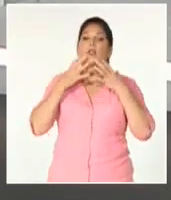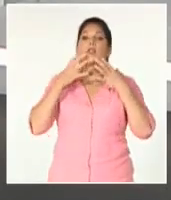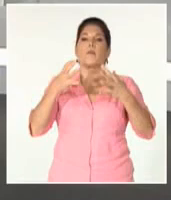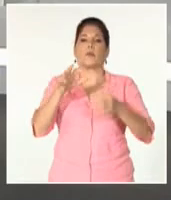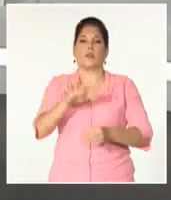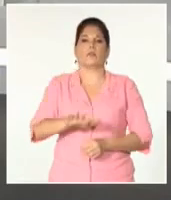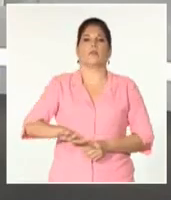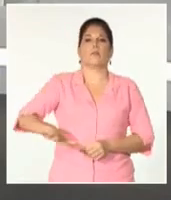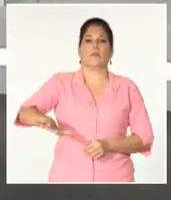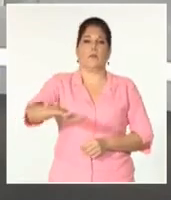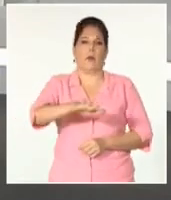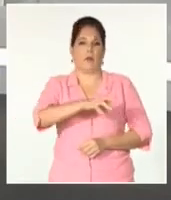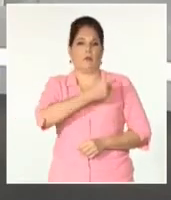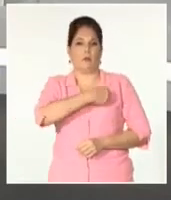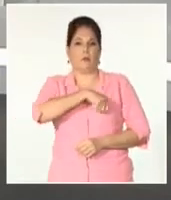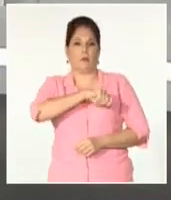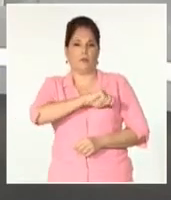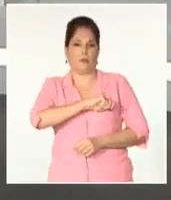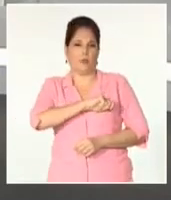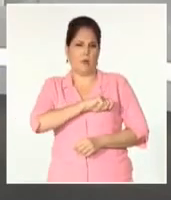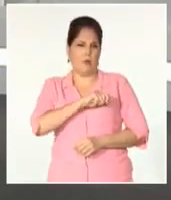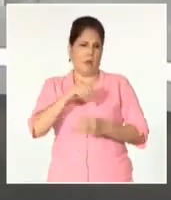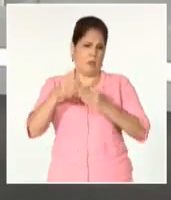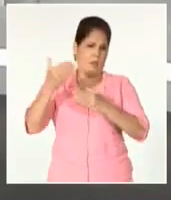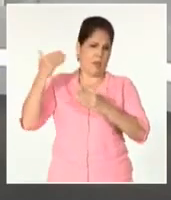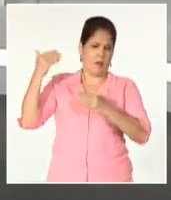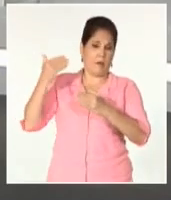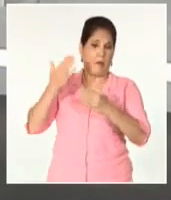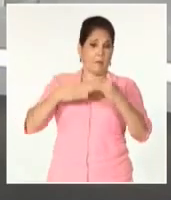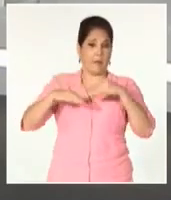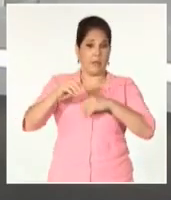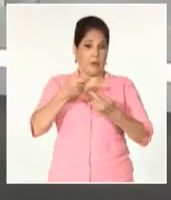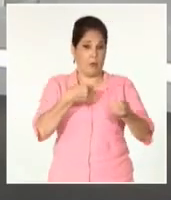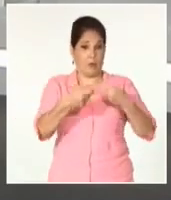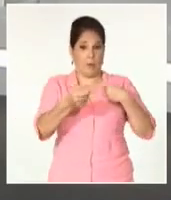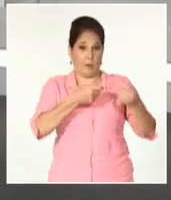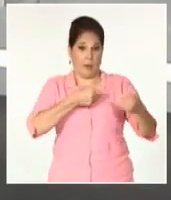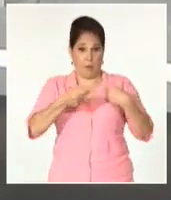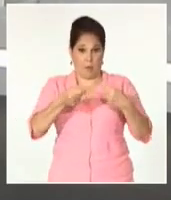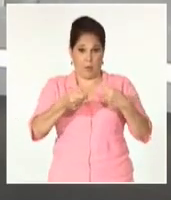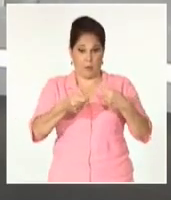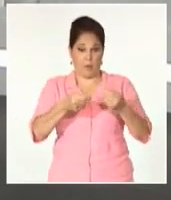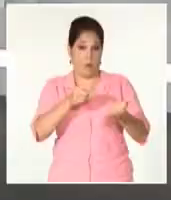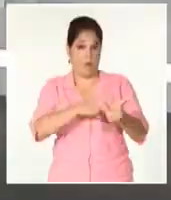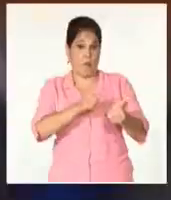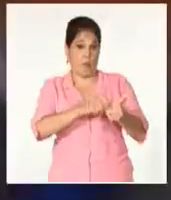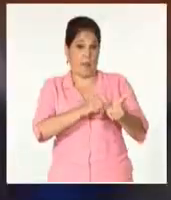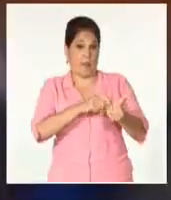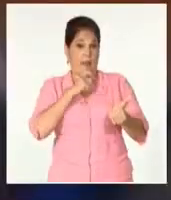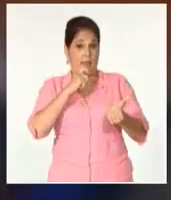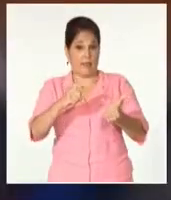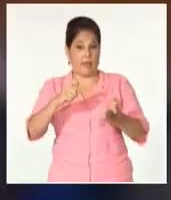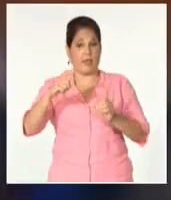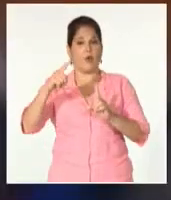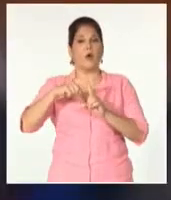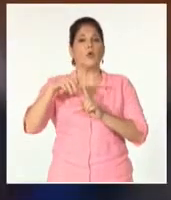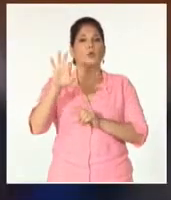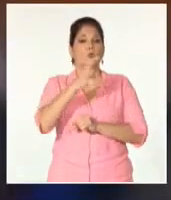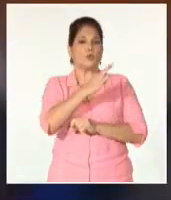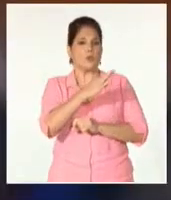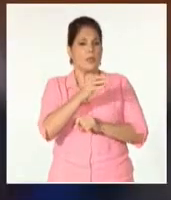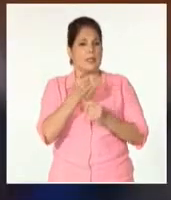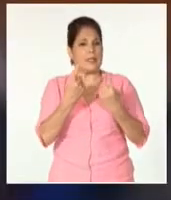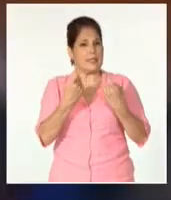para nuestro pueblo. Días atrás, el Ministerio de Comercio Interior, el Minsin, anunció a través de su cuenta en X el inicio de la